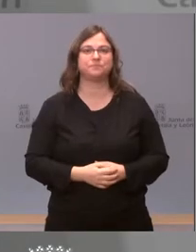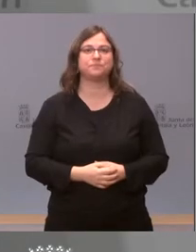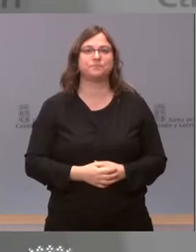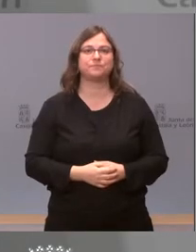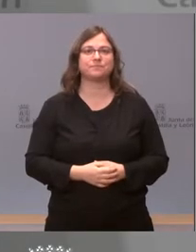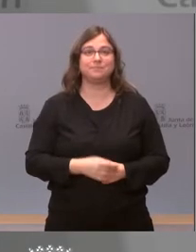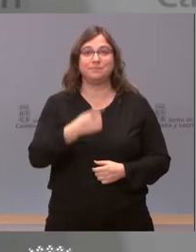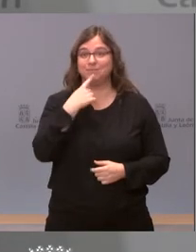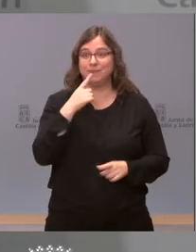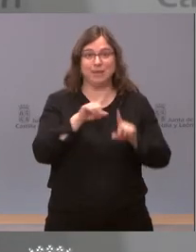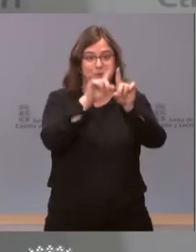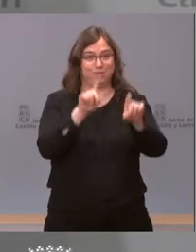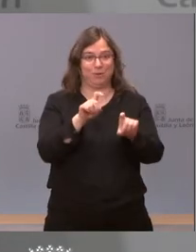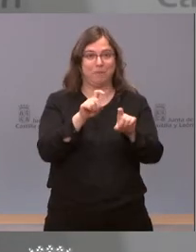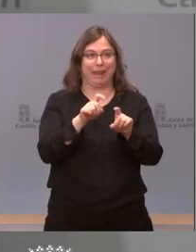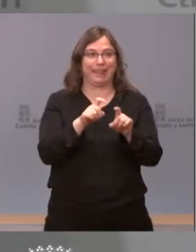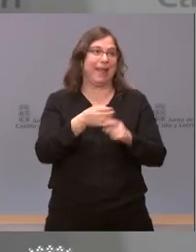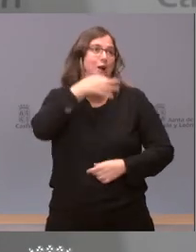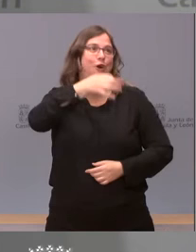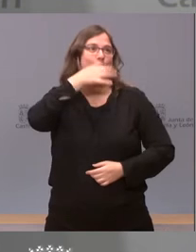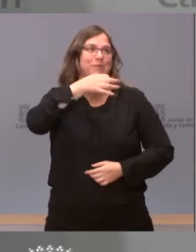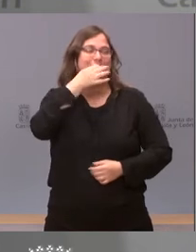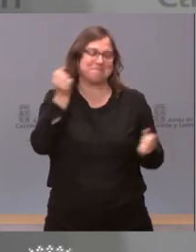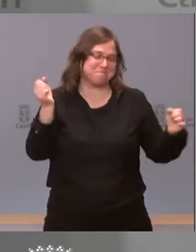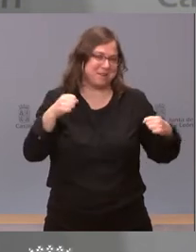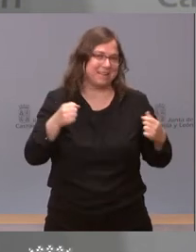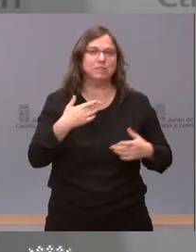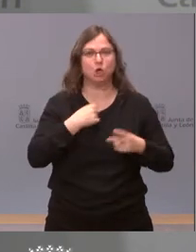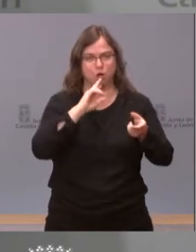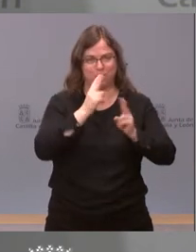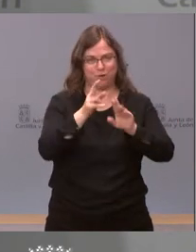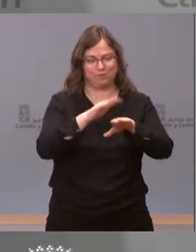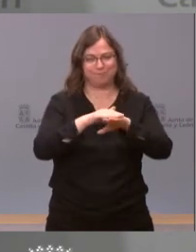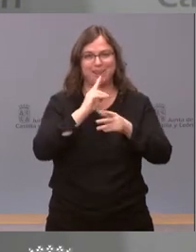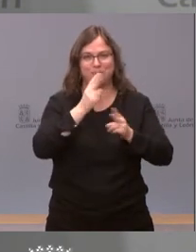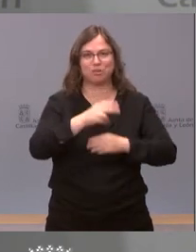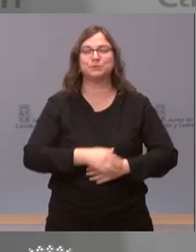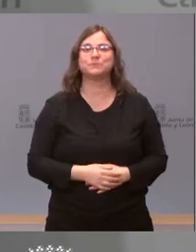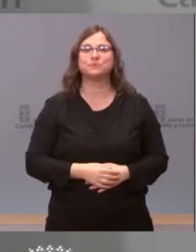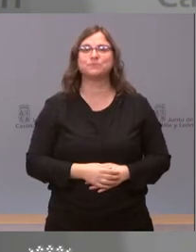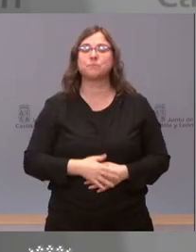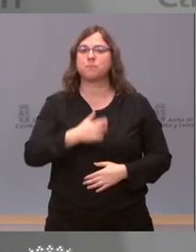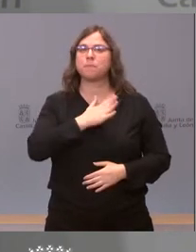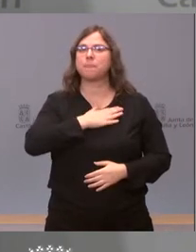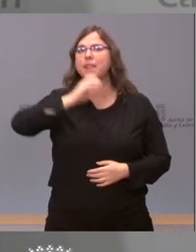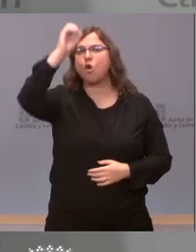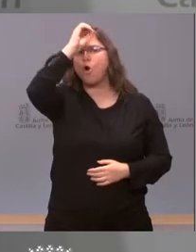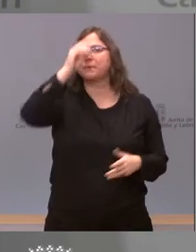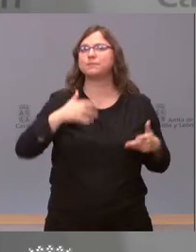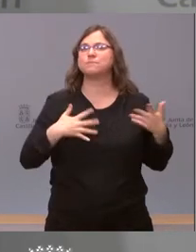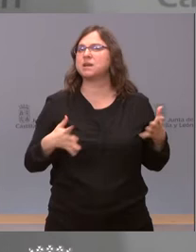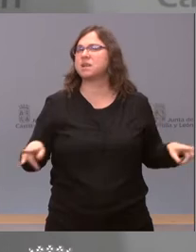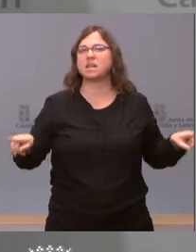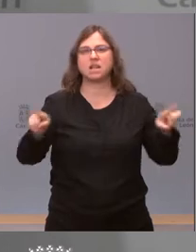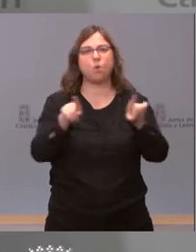una pregunta es un buen comentario, pero voy a contestarle. Mire, nuestra postura es exactamente